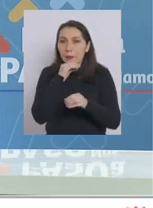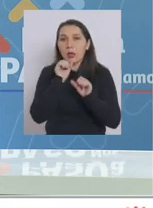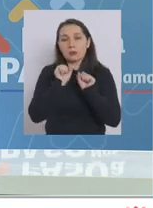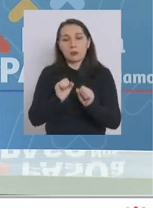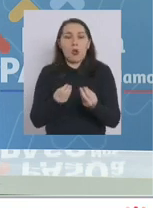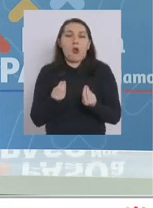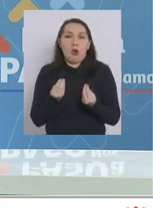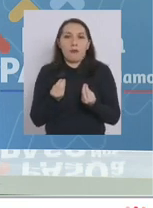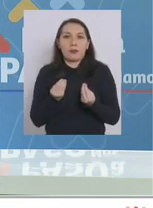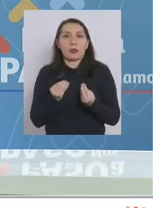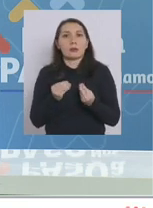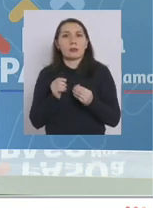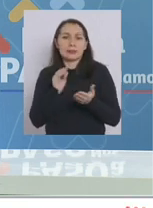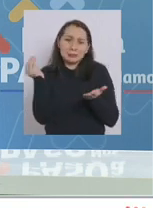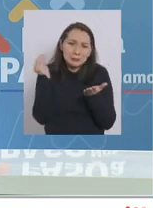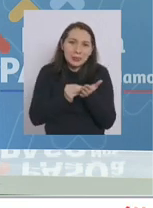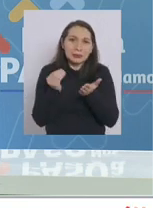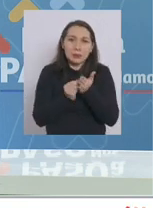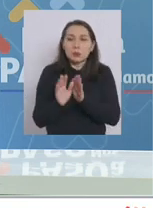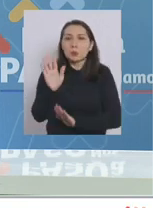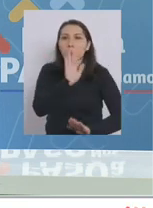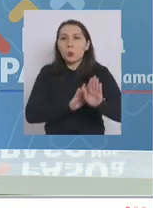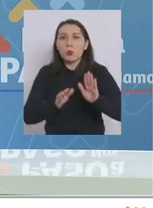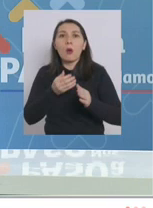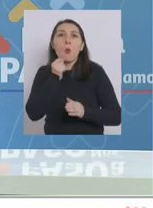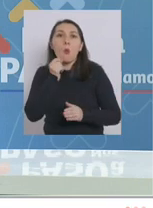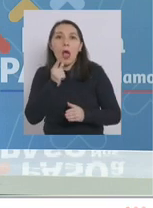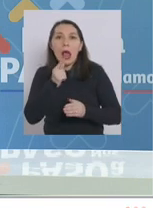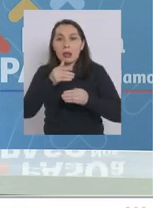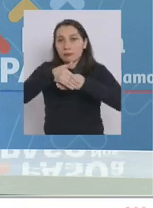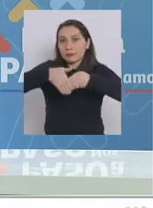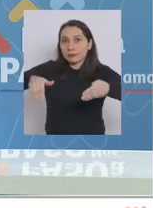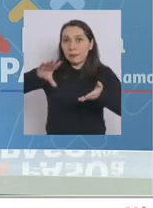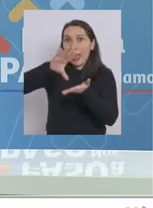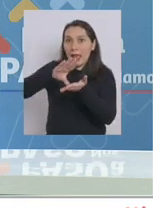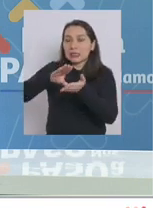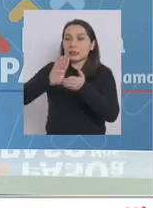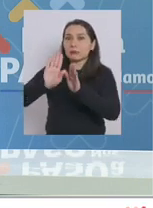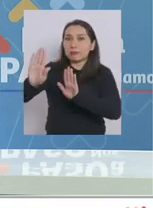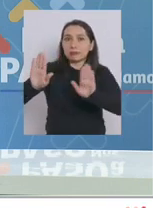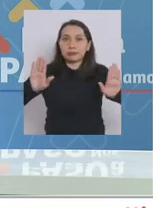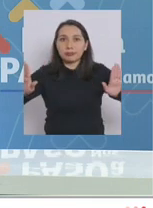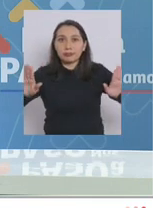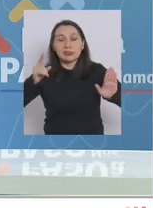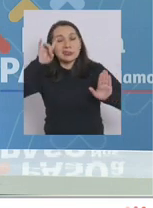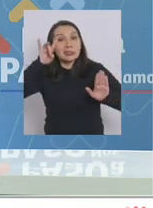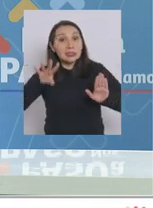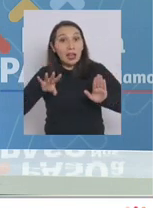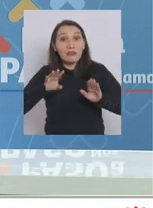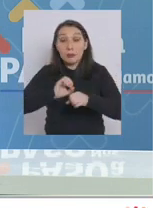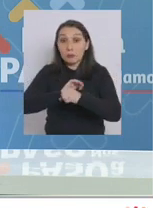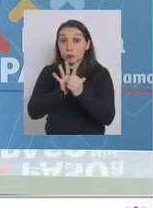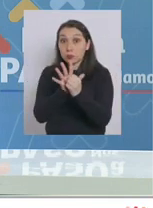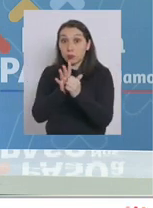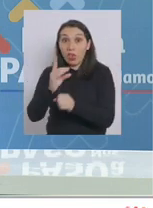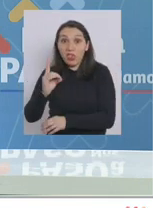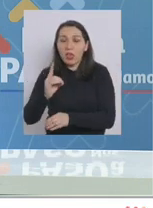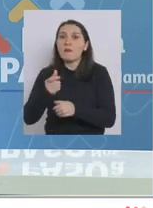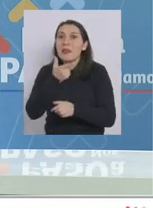mantener el mayor refuerzo principalmente en nuestras fronteras sabemos que es una variante que es más